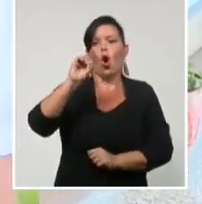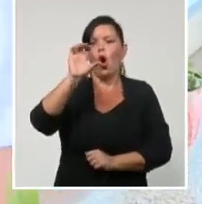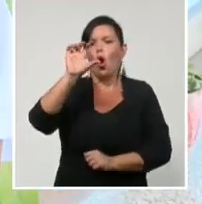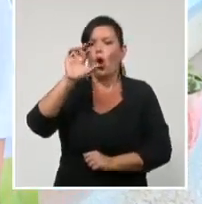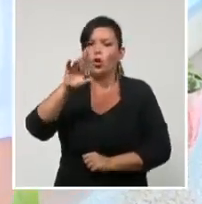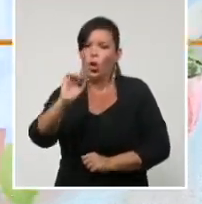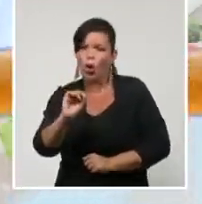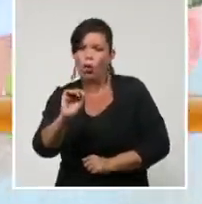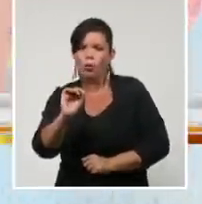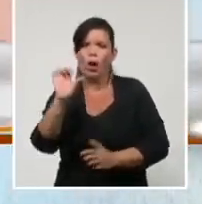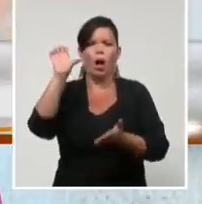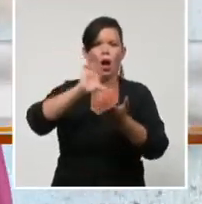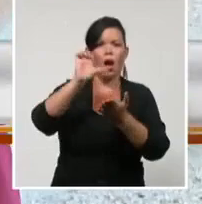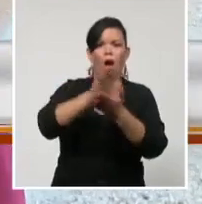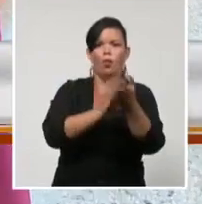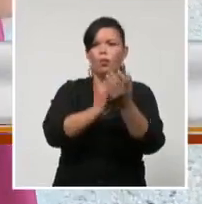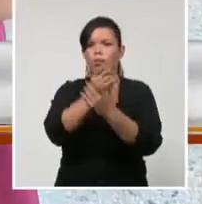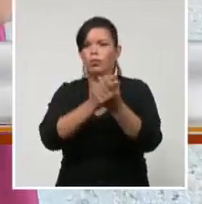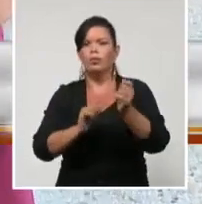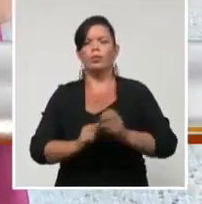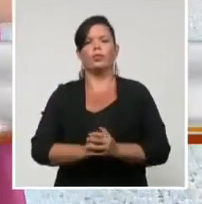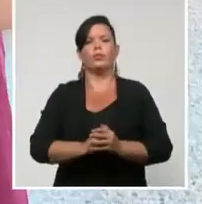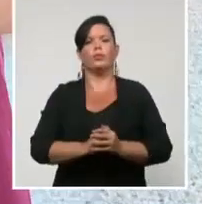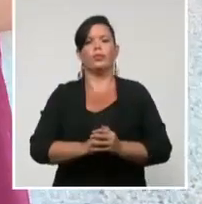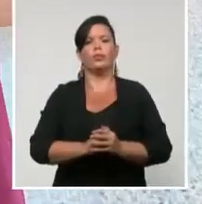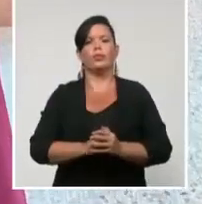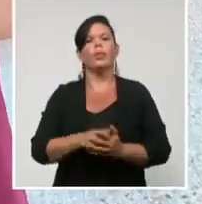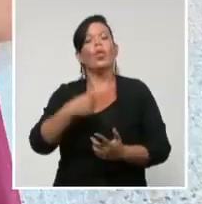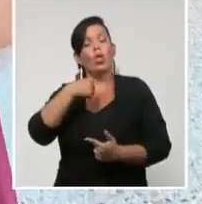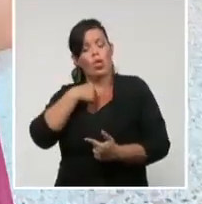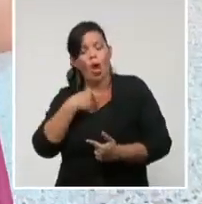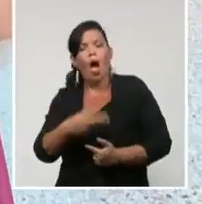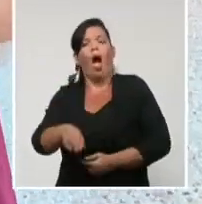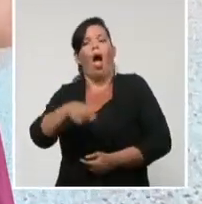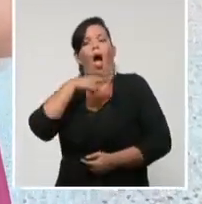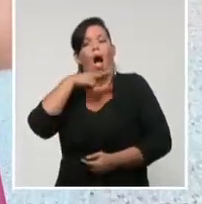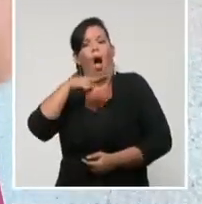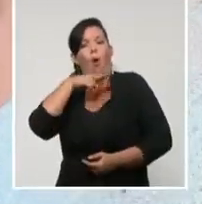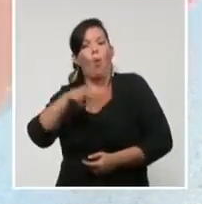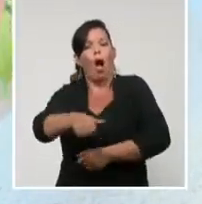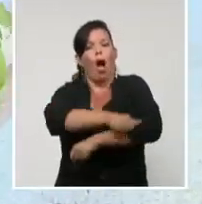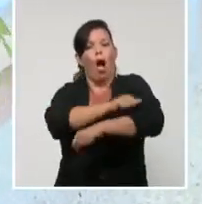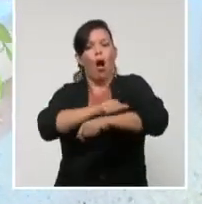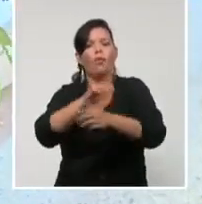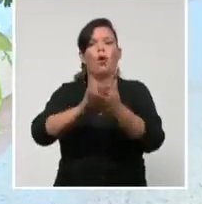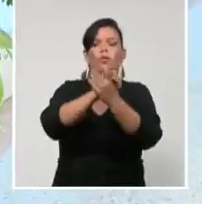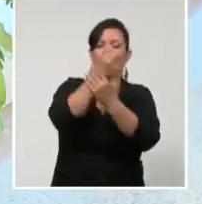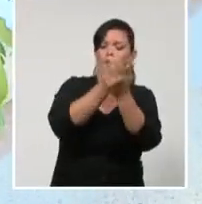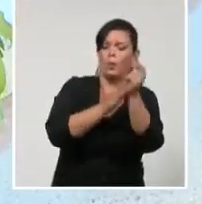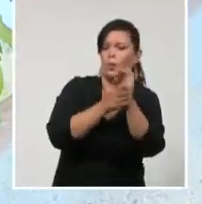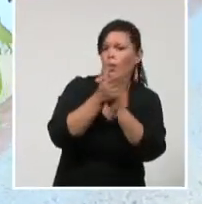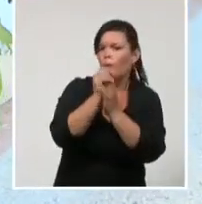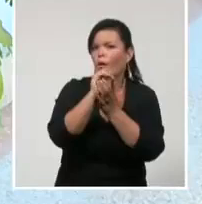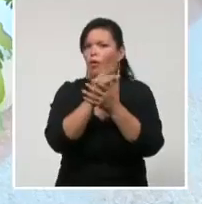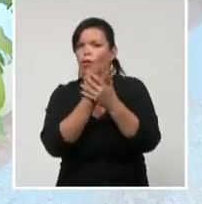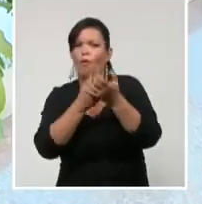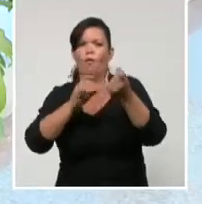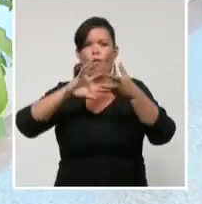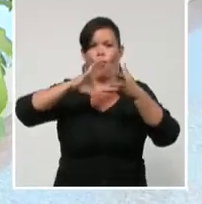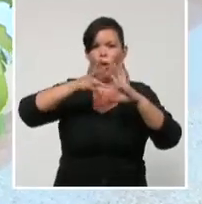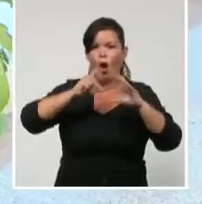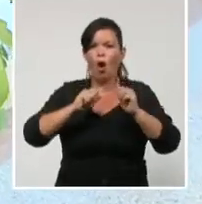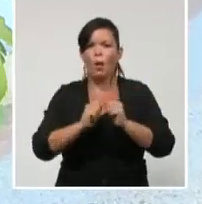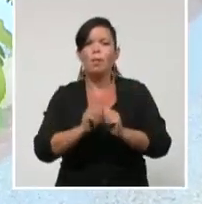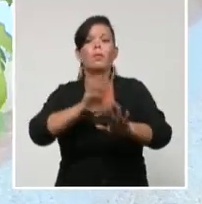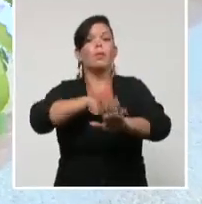jabón me hacerme así, así, así, y luego